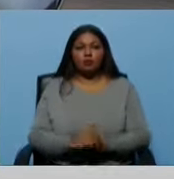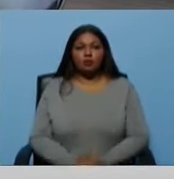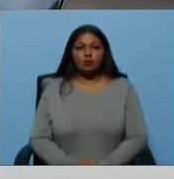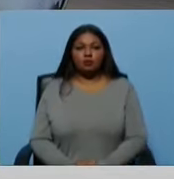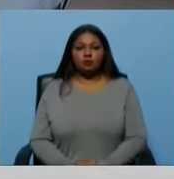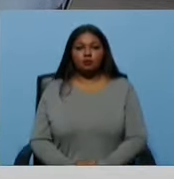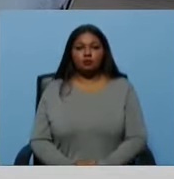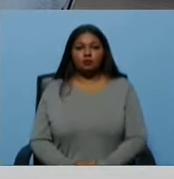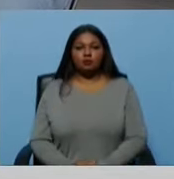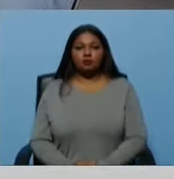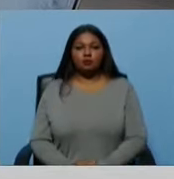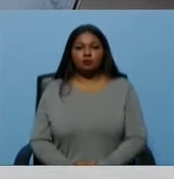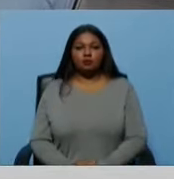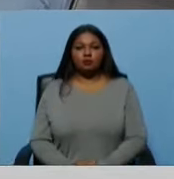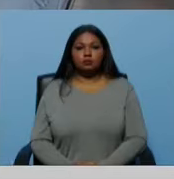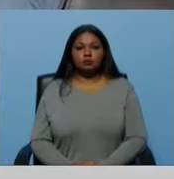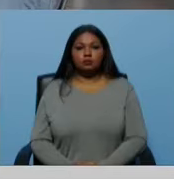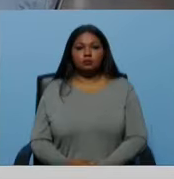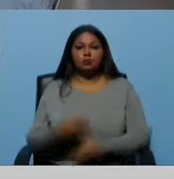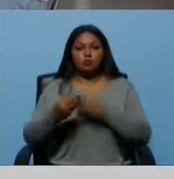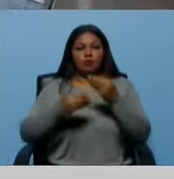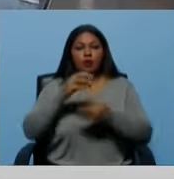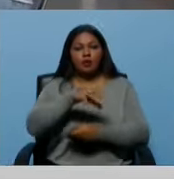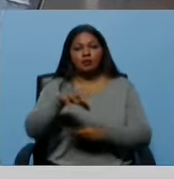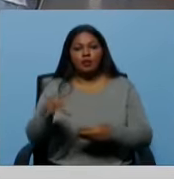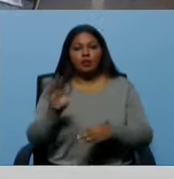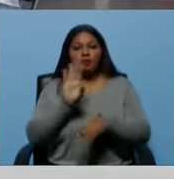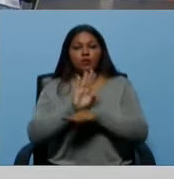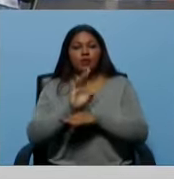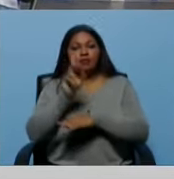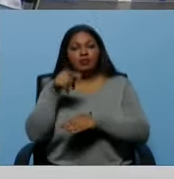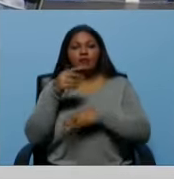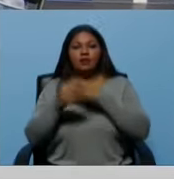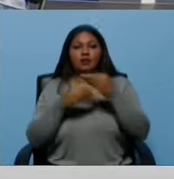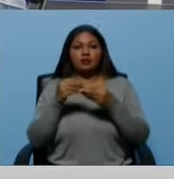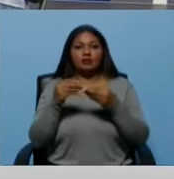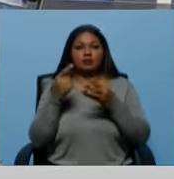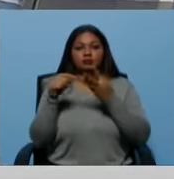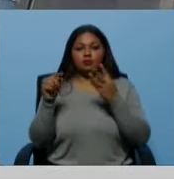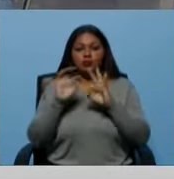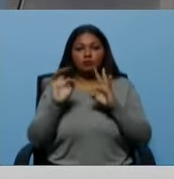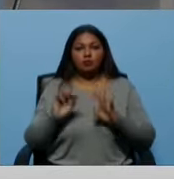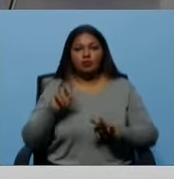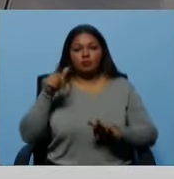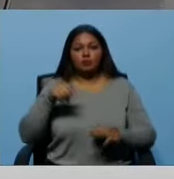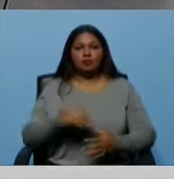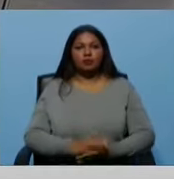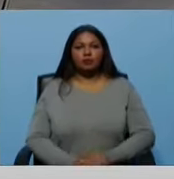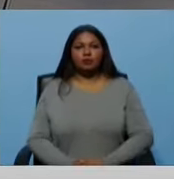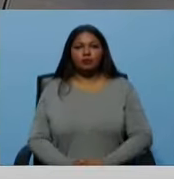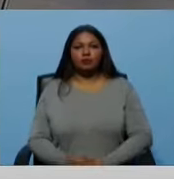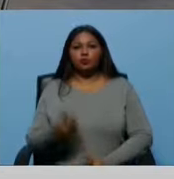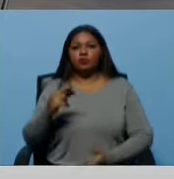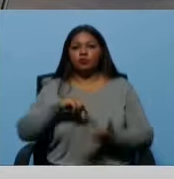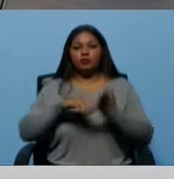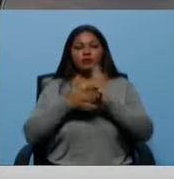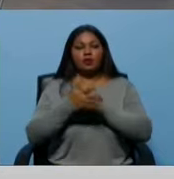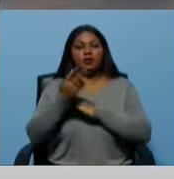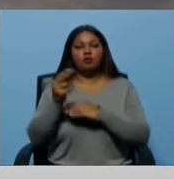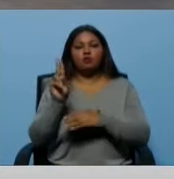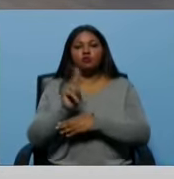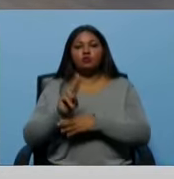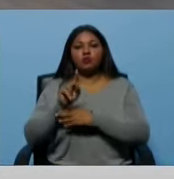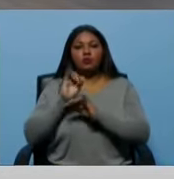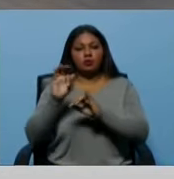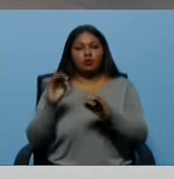estados en su conjunto. Tenemos la responsabilidad de protegernos de estas plataformas. Lo que no significa que no las usemos, hermano, porque hay una confusión...